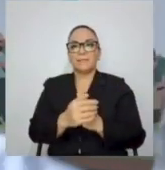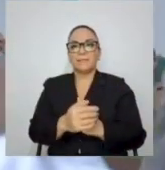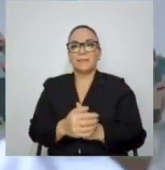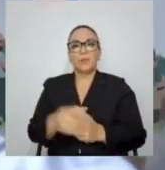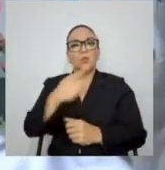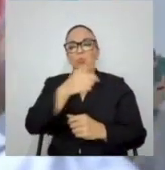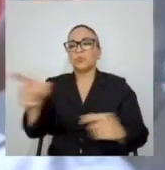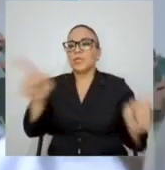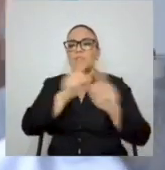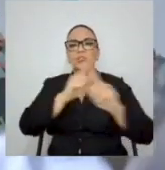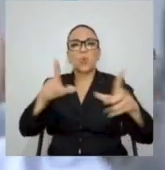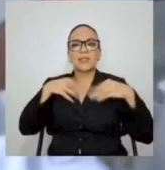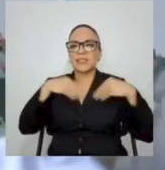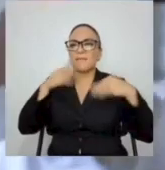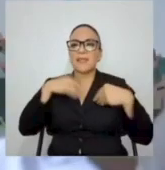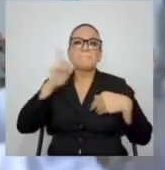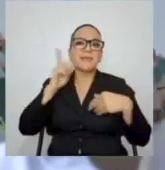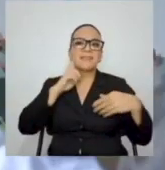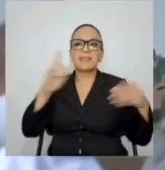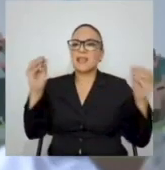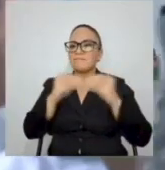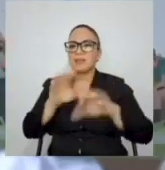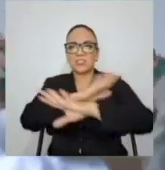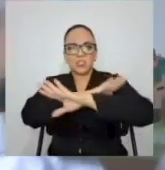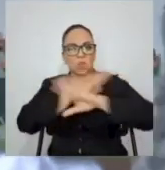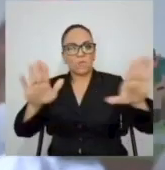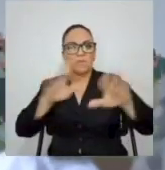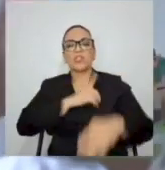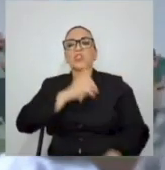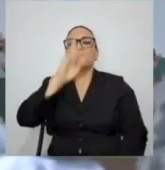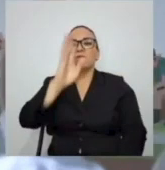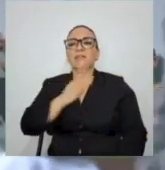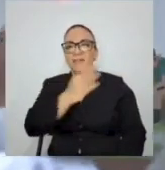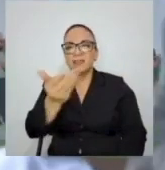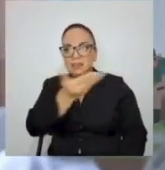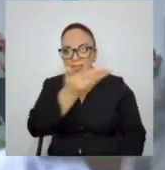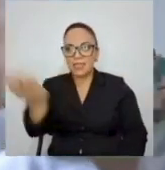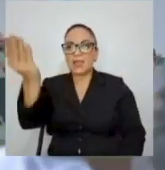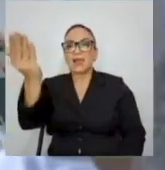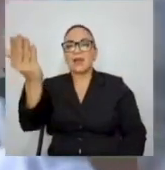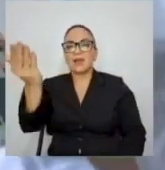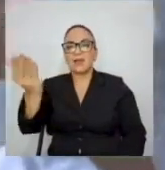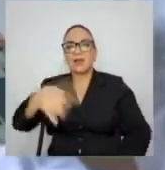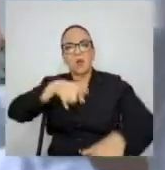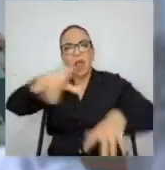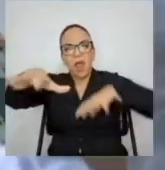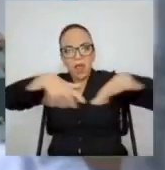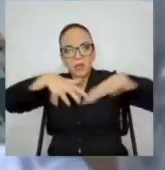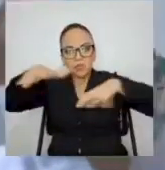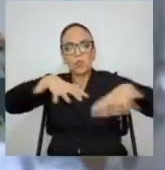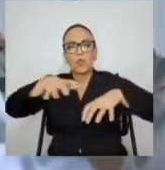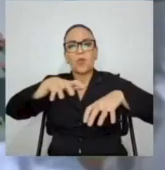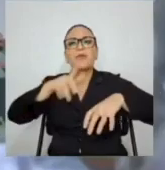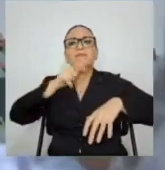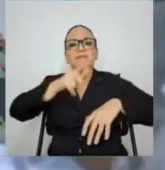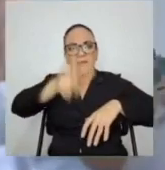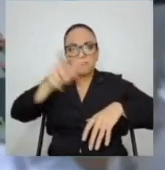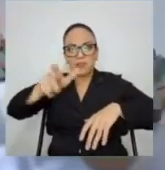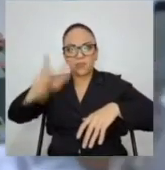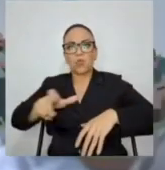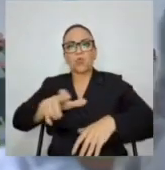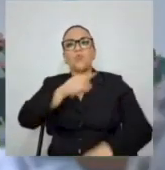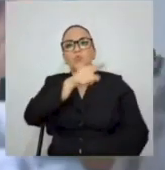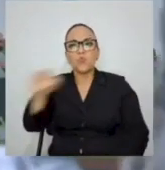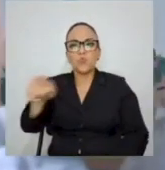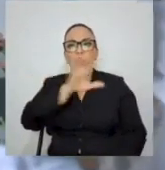dejen engañar más, que Dios los bendiga y actúen como lo que son, los dueños